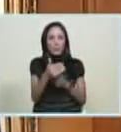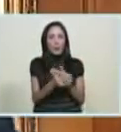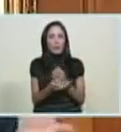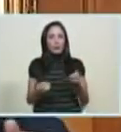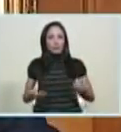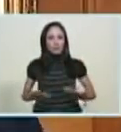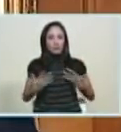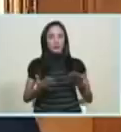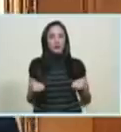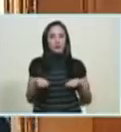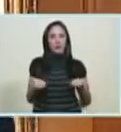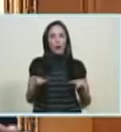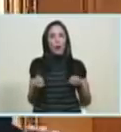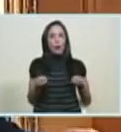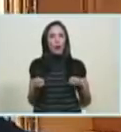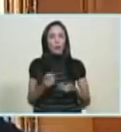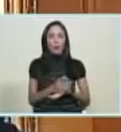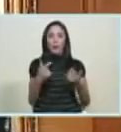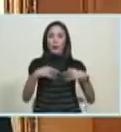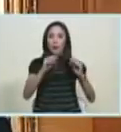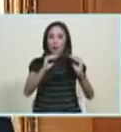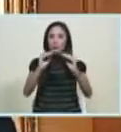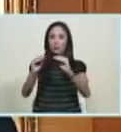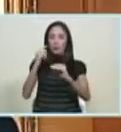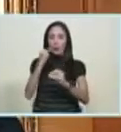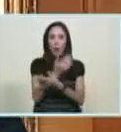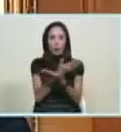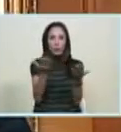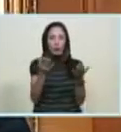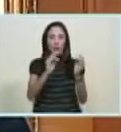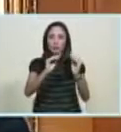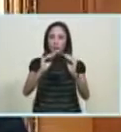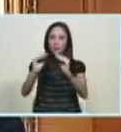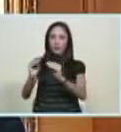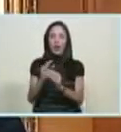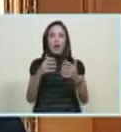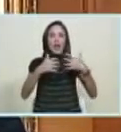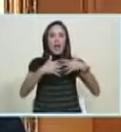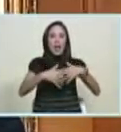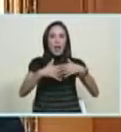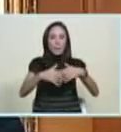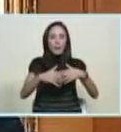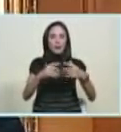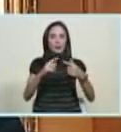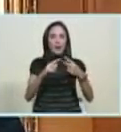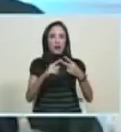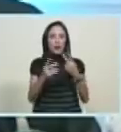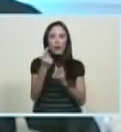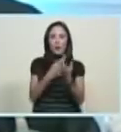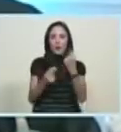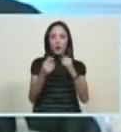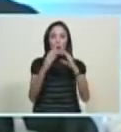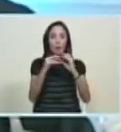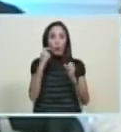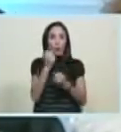facilitando esa nueva realidad yo le hago un llamado a todos los empresarios e inversionistas